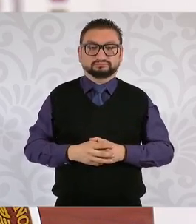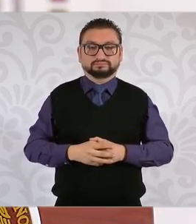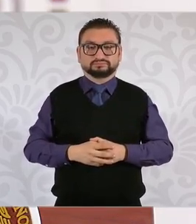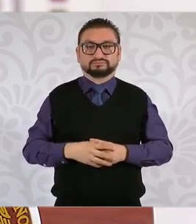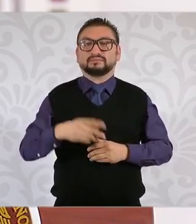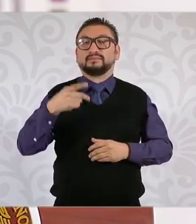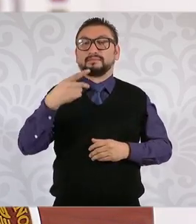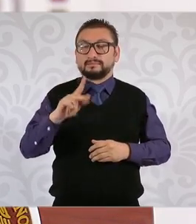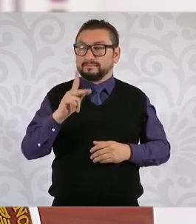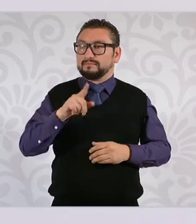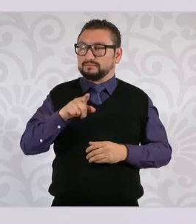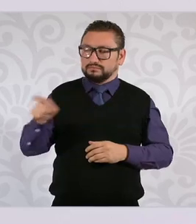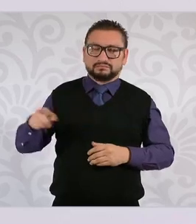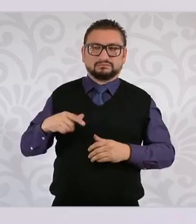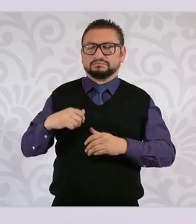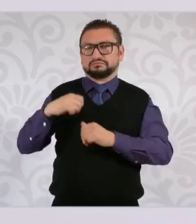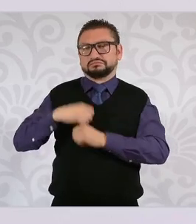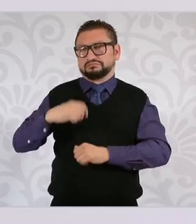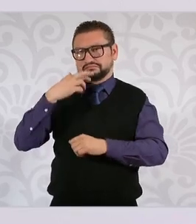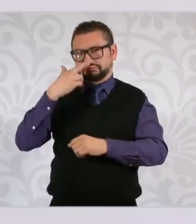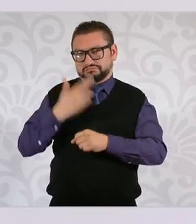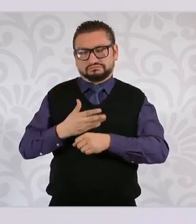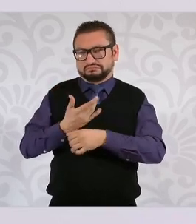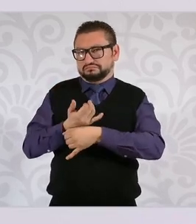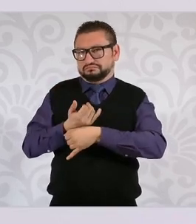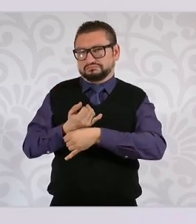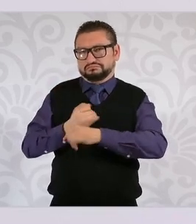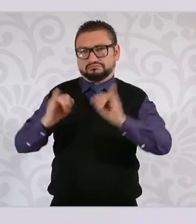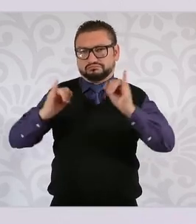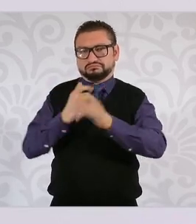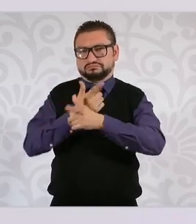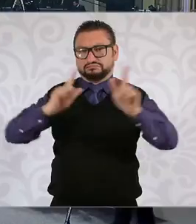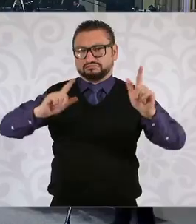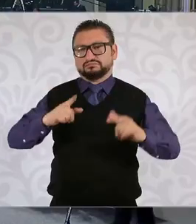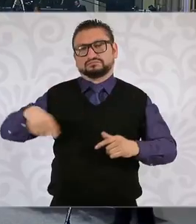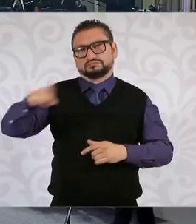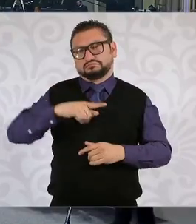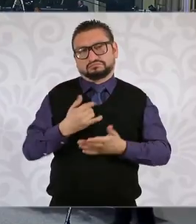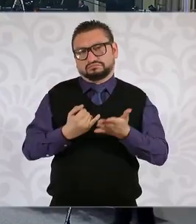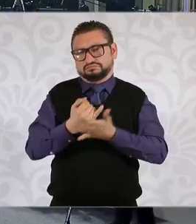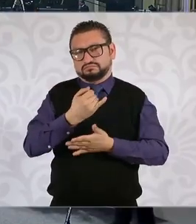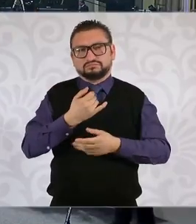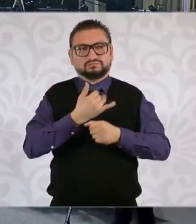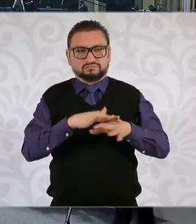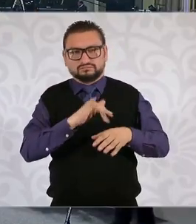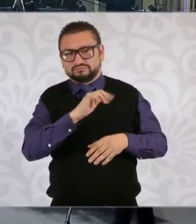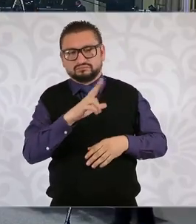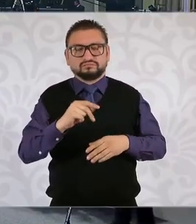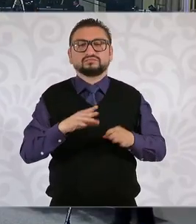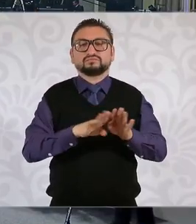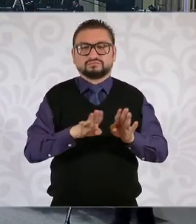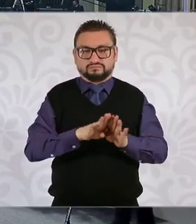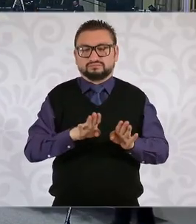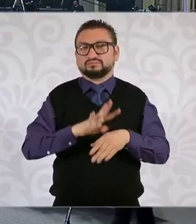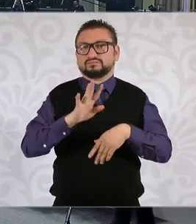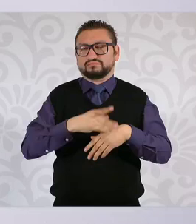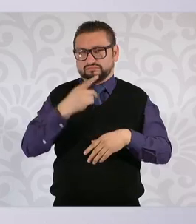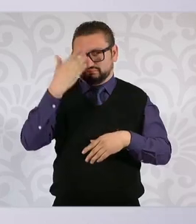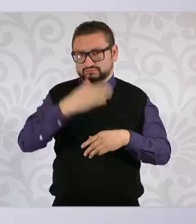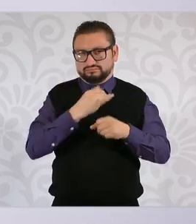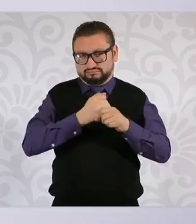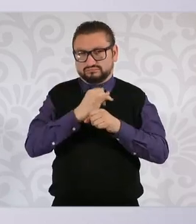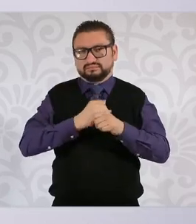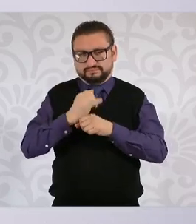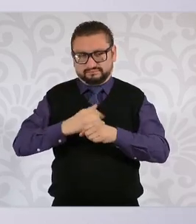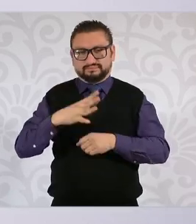pero ellos tienen autonomía y definen si se informa o no. Le mencionaba… cómo? Porque también hay líneas de investigación